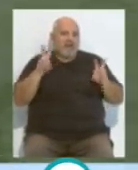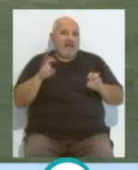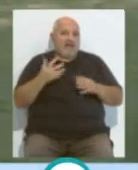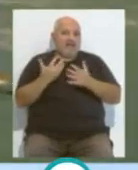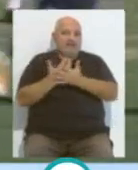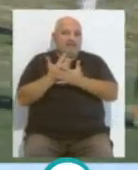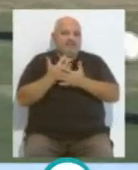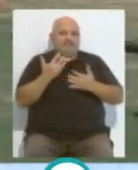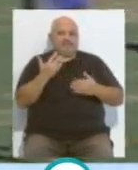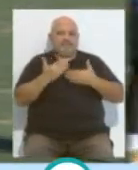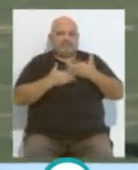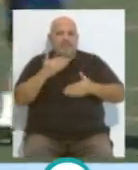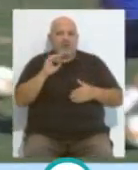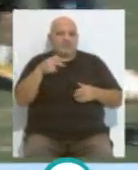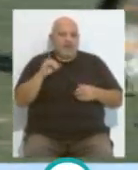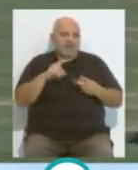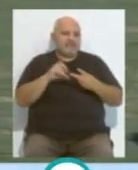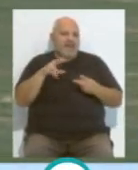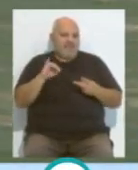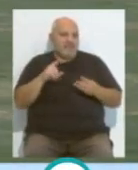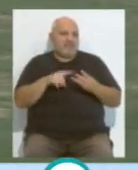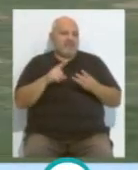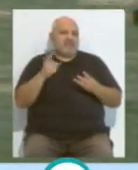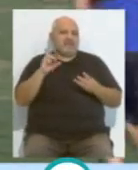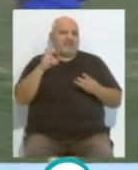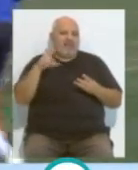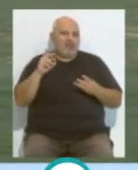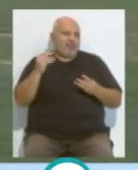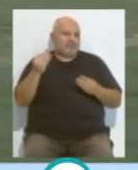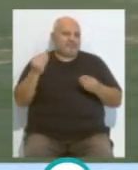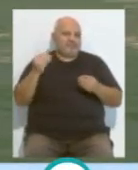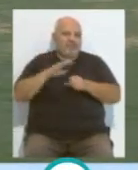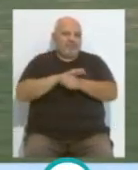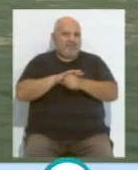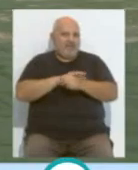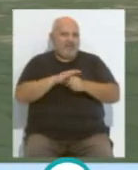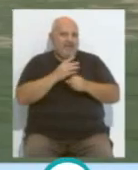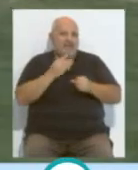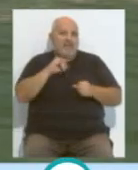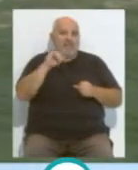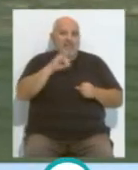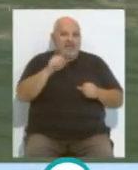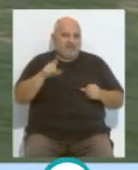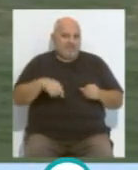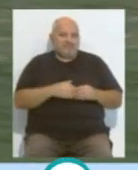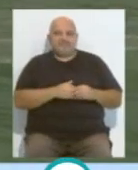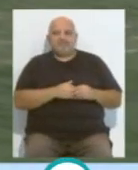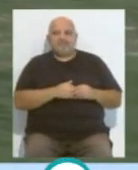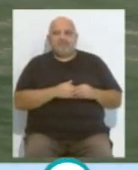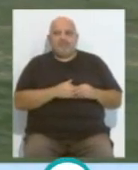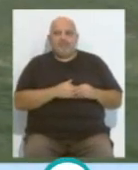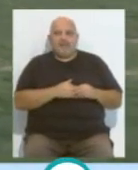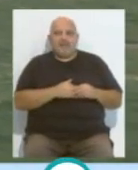que has comentado de José Mari, de Salvi, Servando, etcétera, que son de la provincia. Iza también. efectivamente, Iza